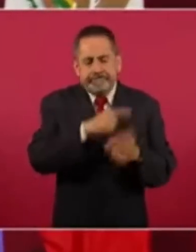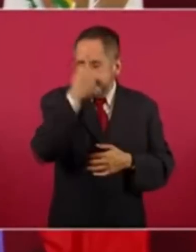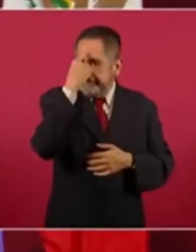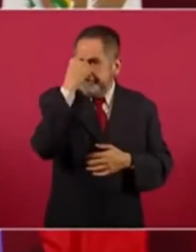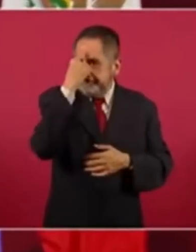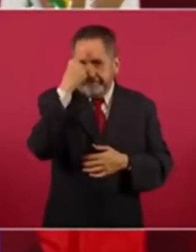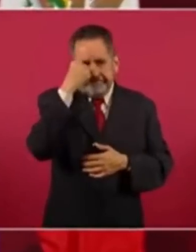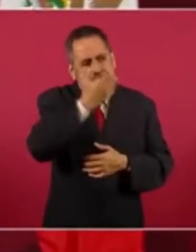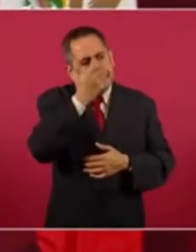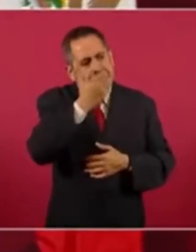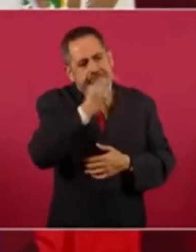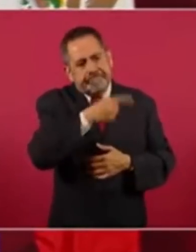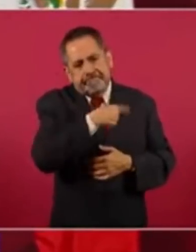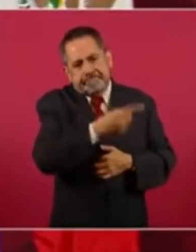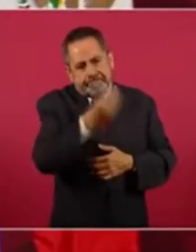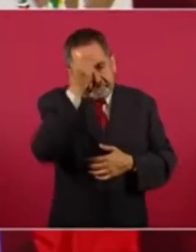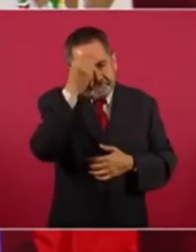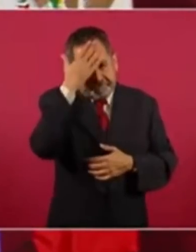prevalecía.